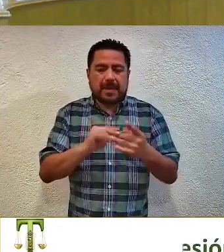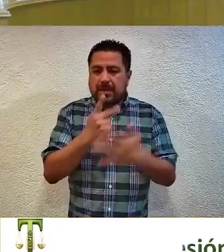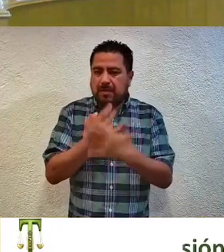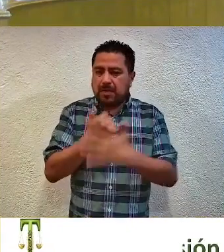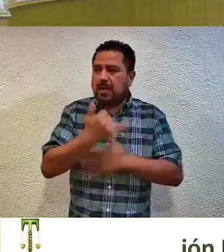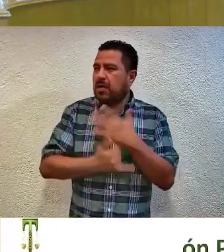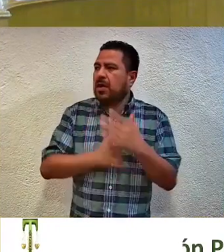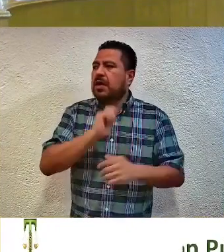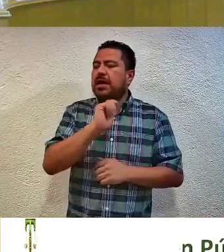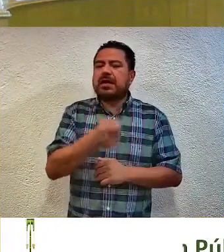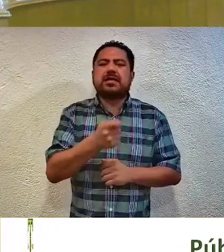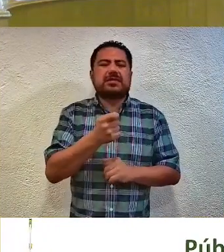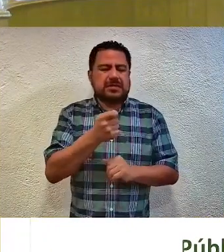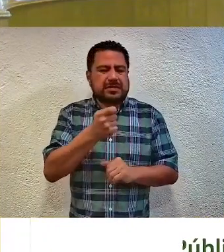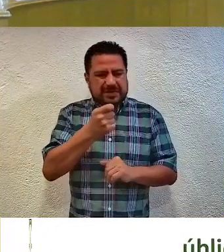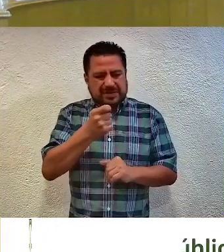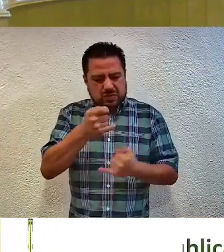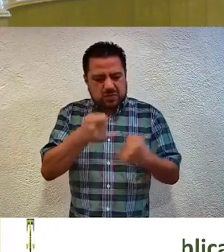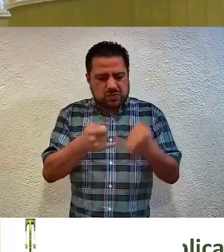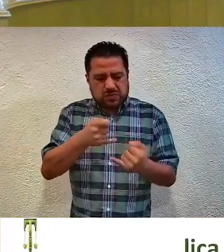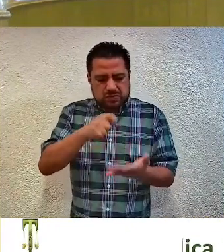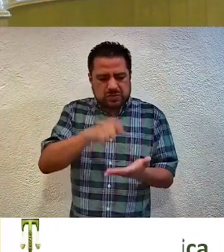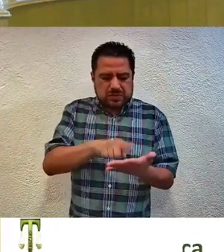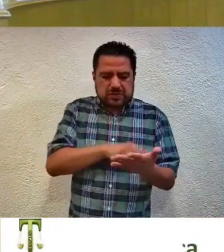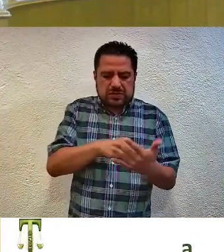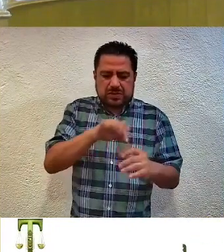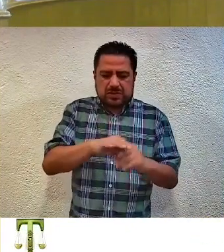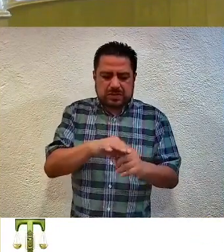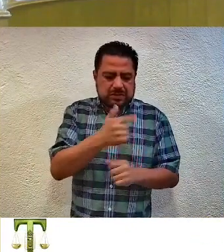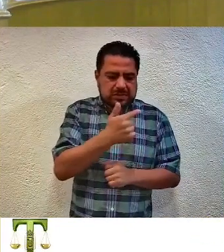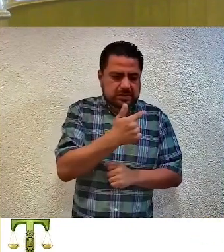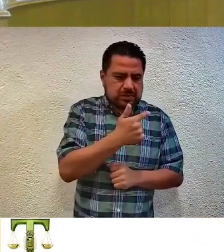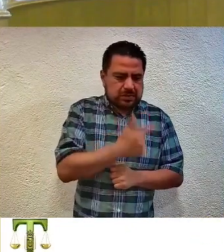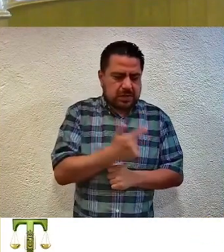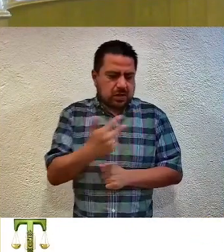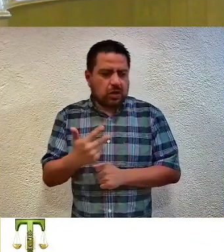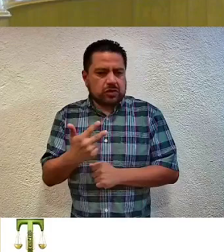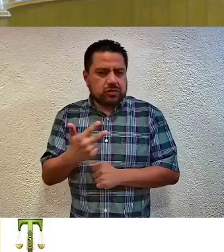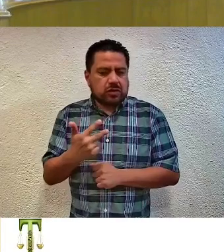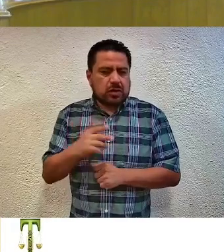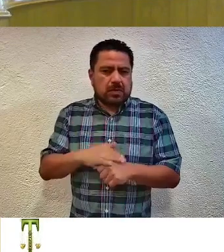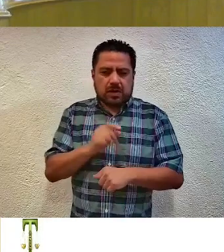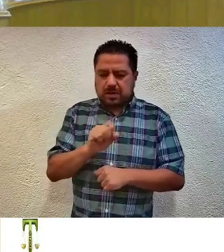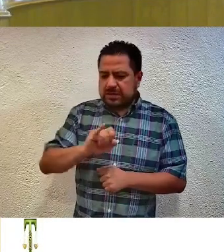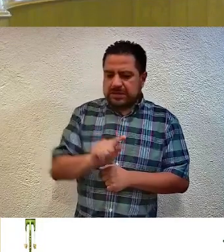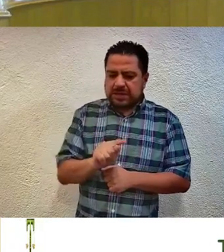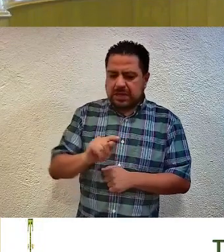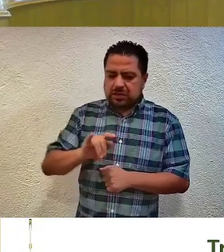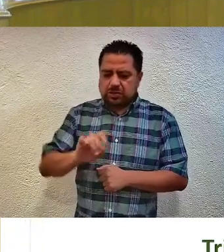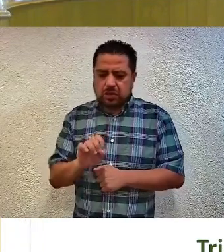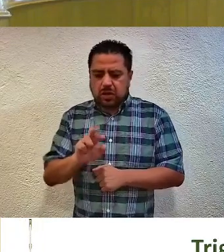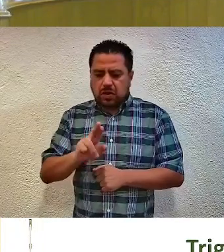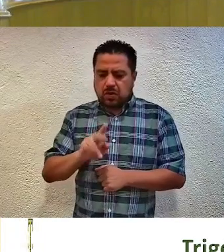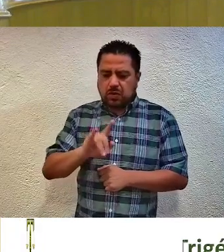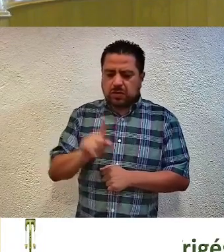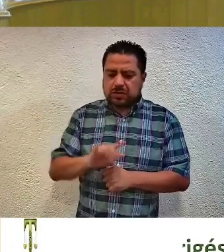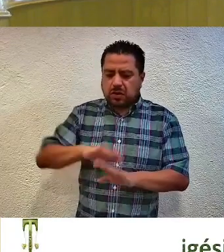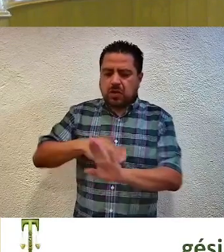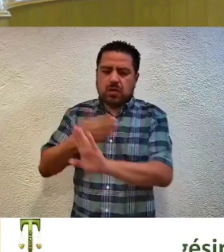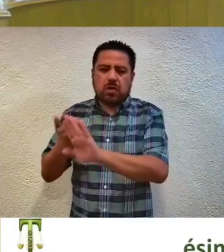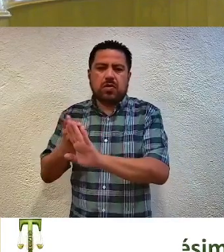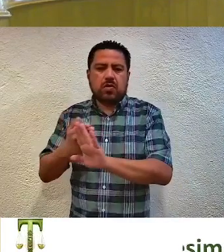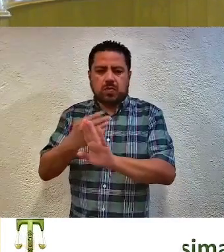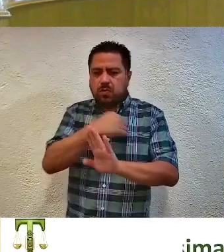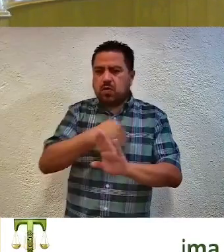plenario que se dicta en los juicios electorales 7 y 8 acumulados del 2020, promovidos por Sixto Cruz, Ortega y otras personas, en contra del Consejo